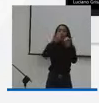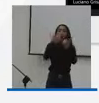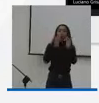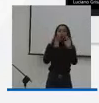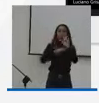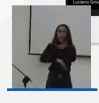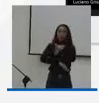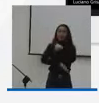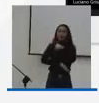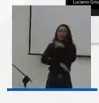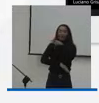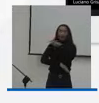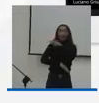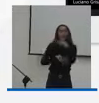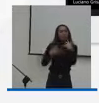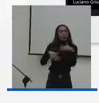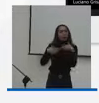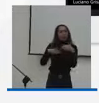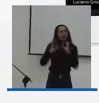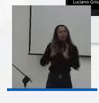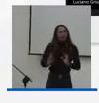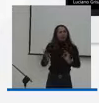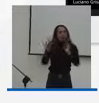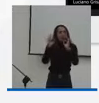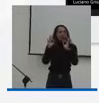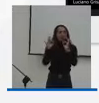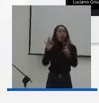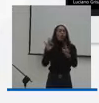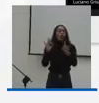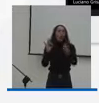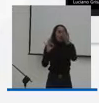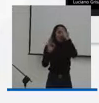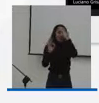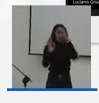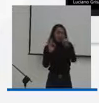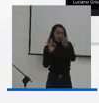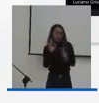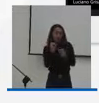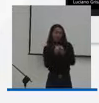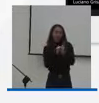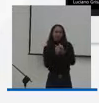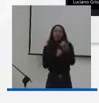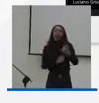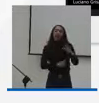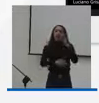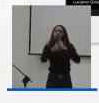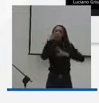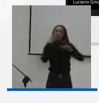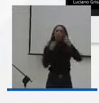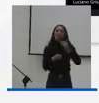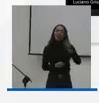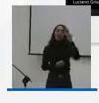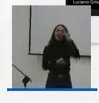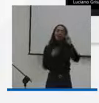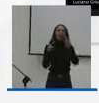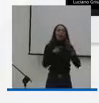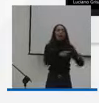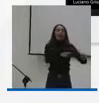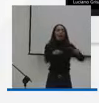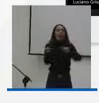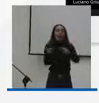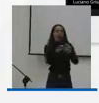deportista es quien conoce cuáles son las necesidades, cuáles son las falencias, qué es lo que requiere el deporte